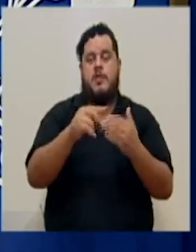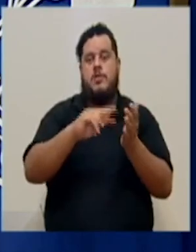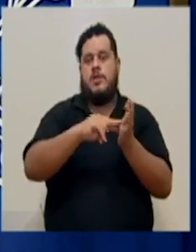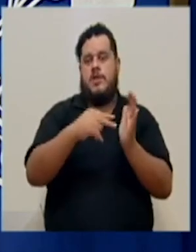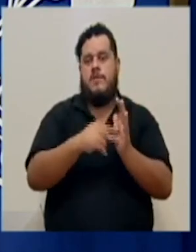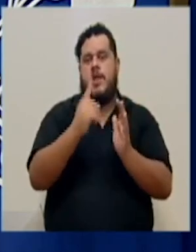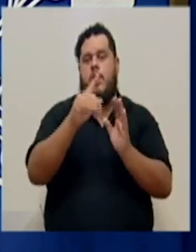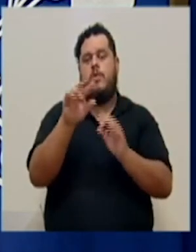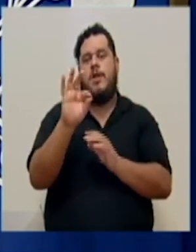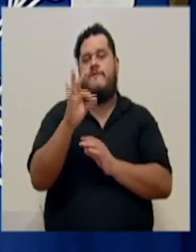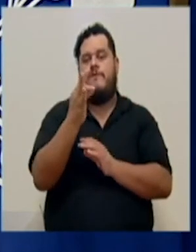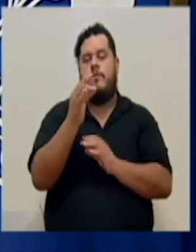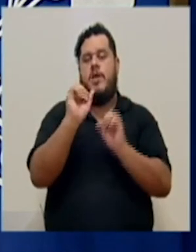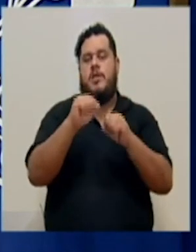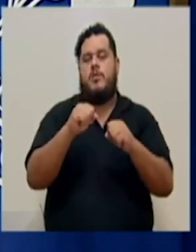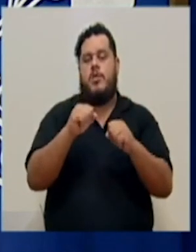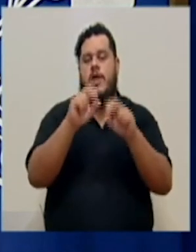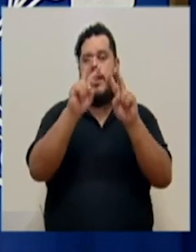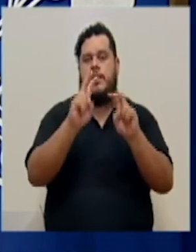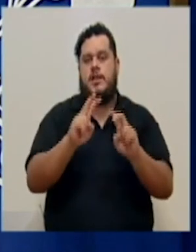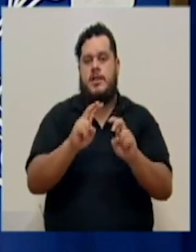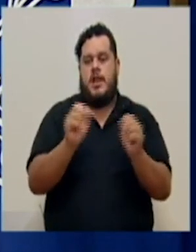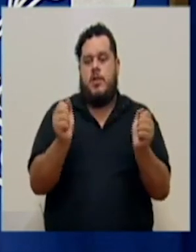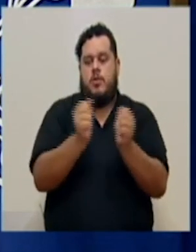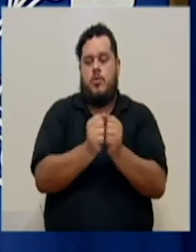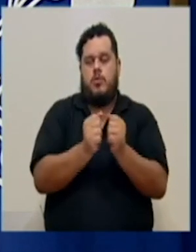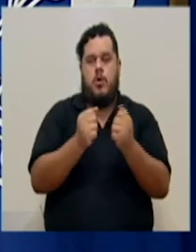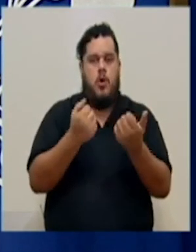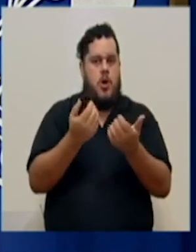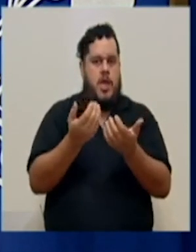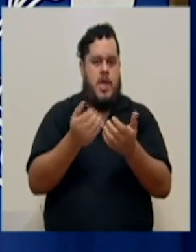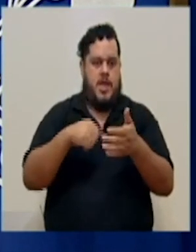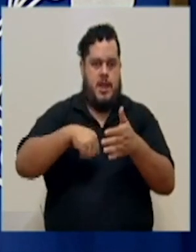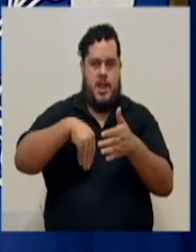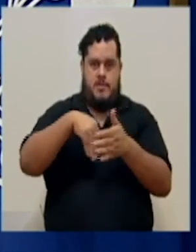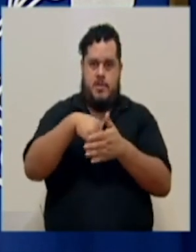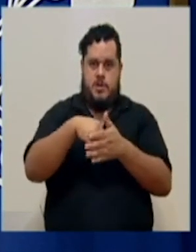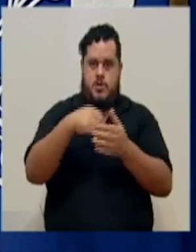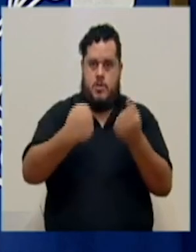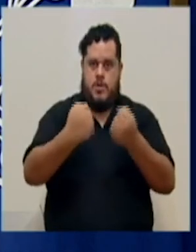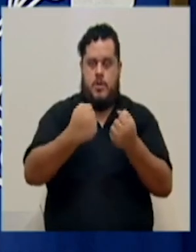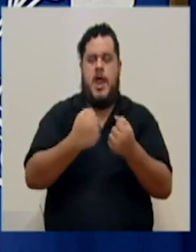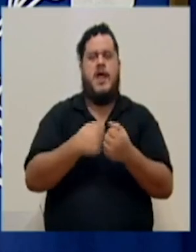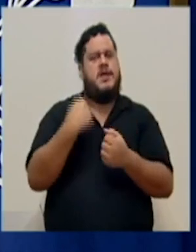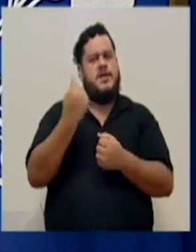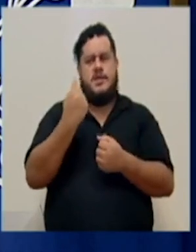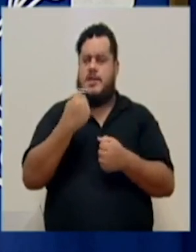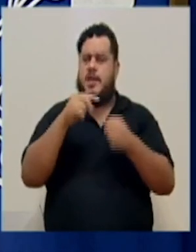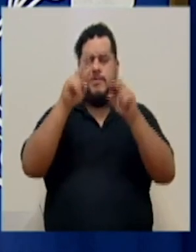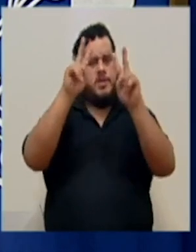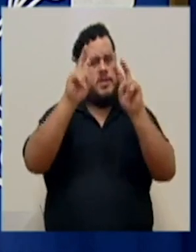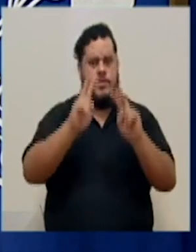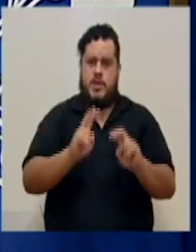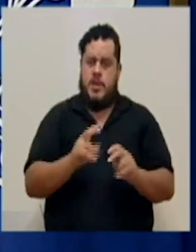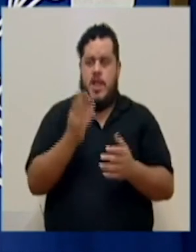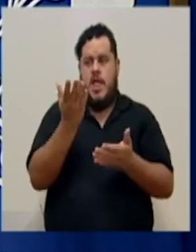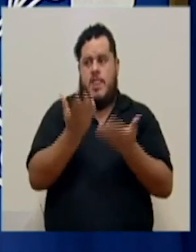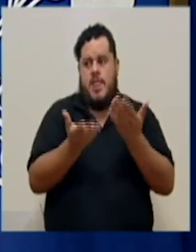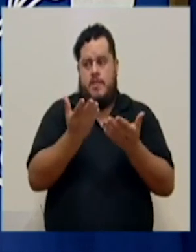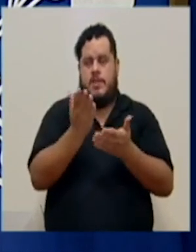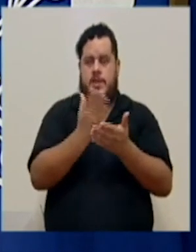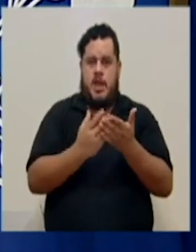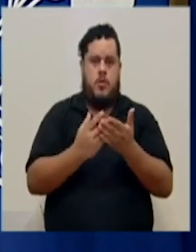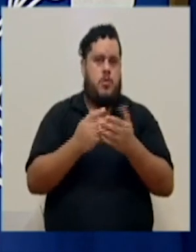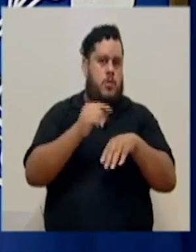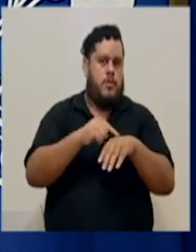forma de poder analizarlo en conjunto con la restricción vehicular. Y, como lo digo, estamos en constante análisis. Puede ser que en algún momento tomemos alguna medida de